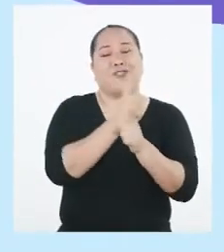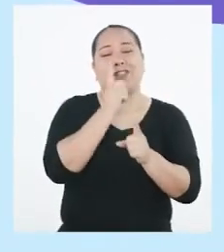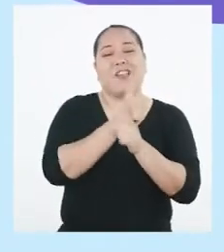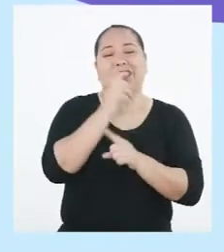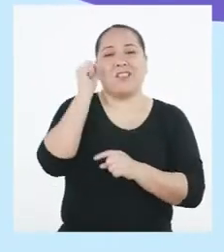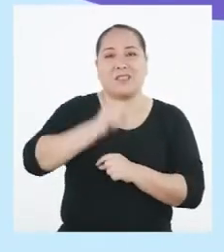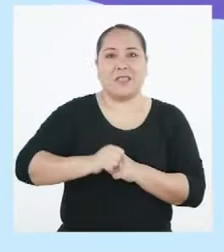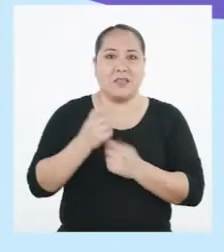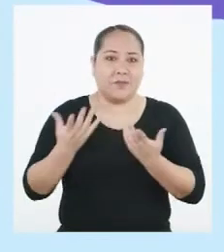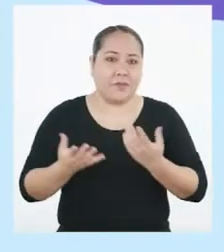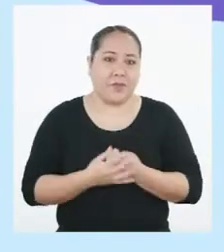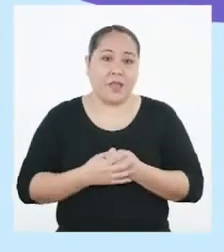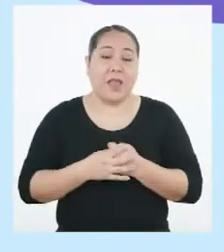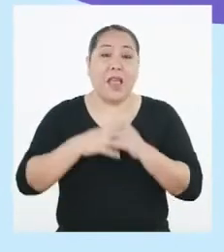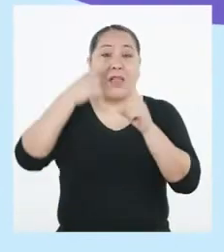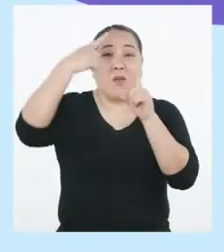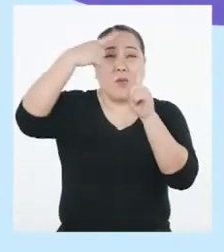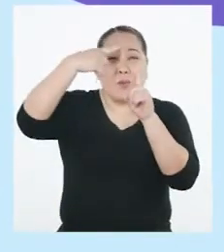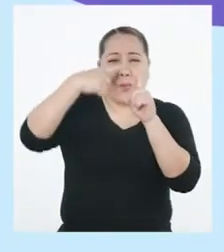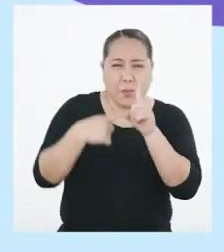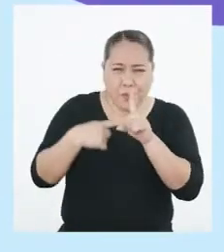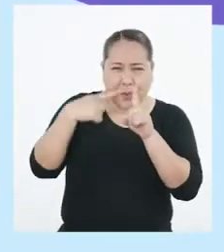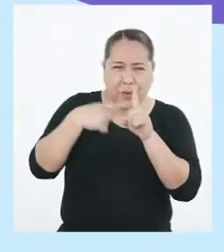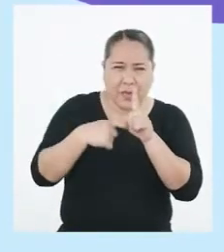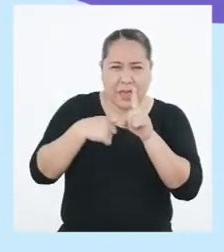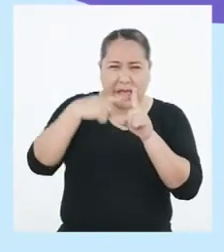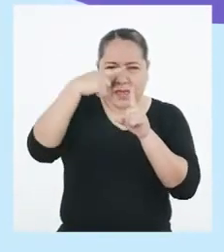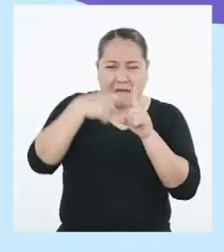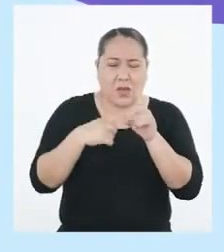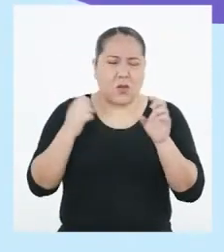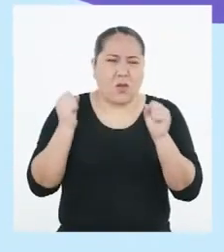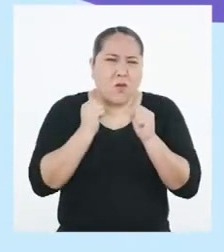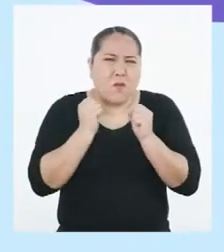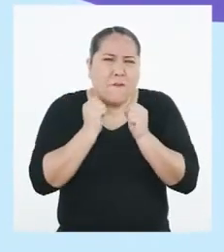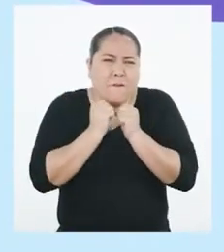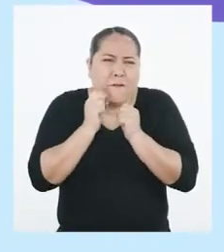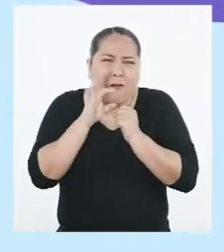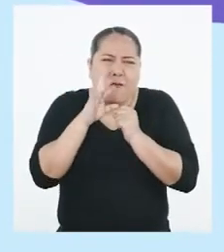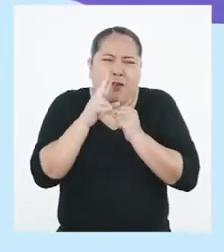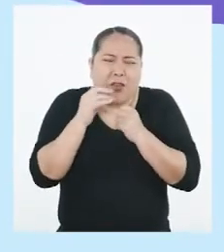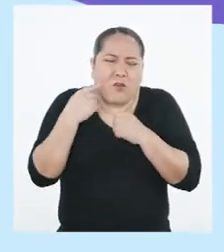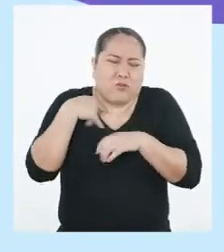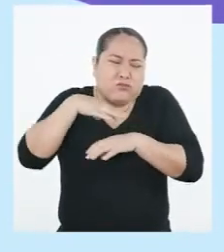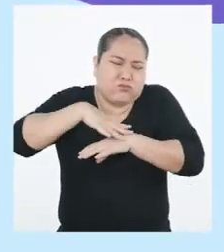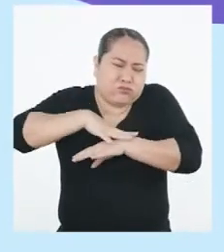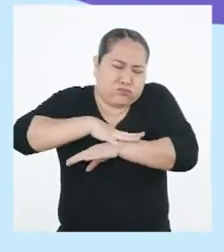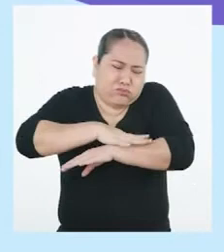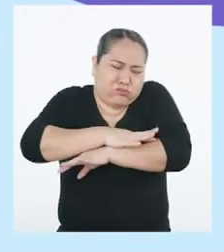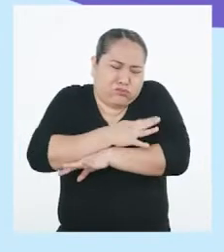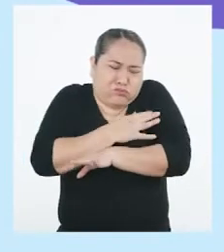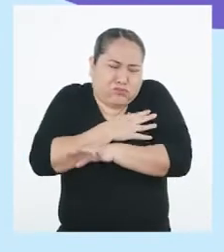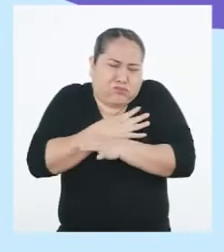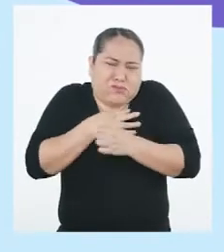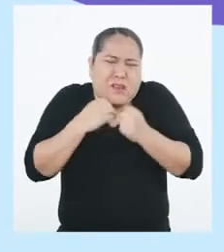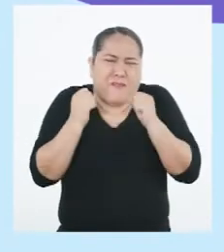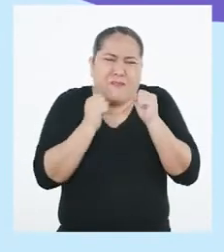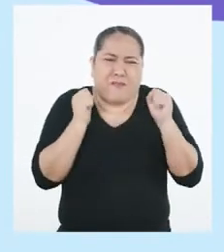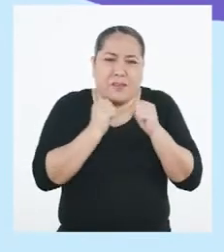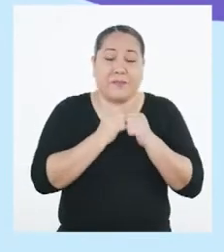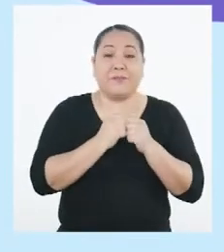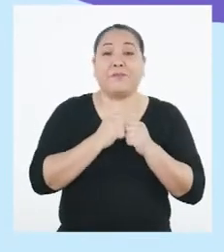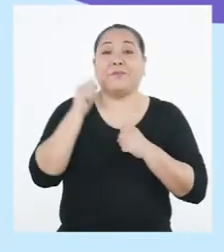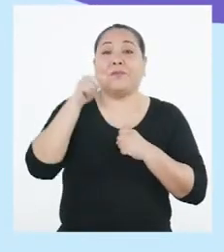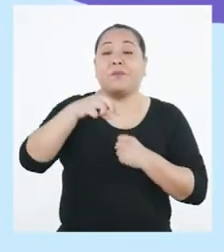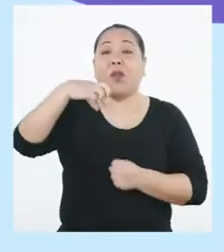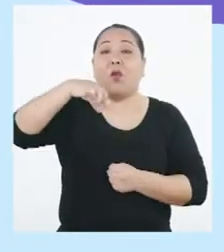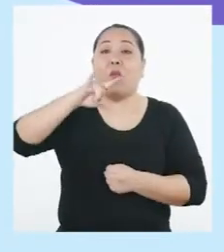Exactamente. De pronto, la temperatura baja demasiado y se empieza a sentir un frío que te penetra hasta los huesos. En Puerto